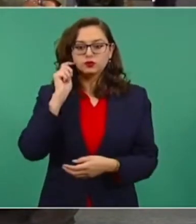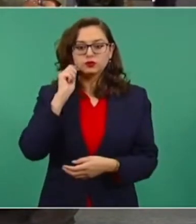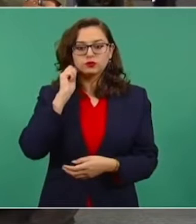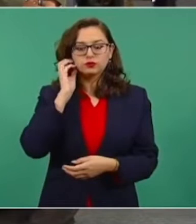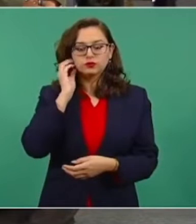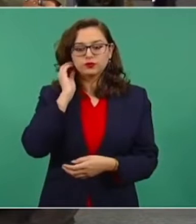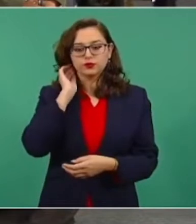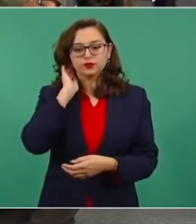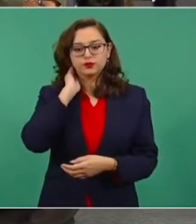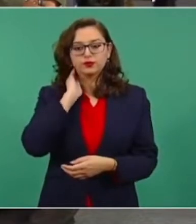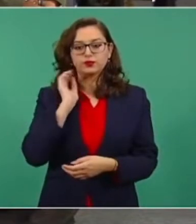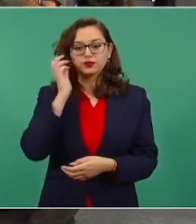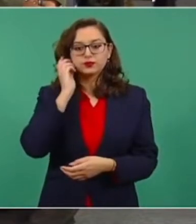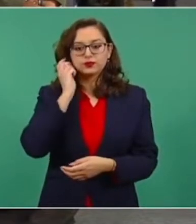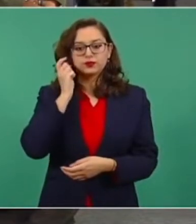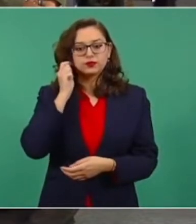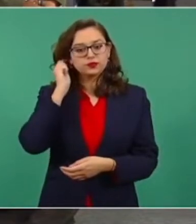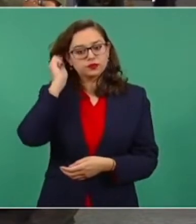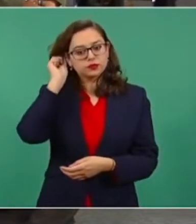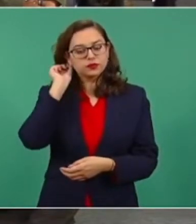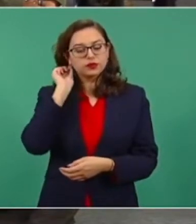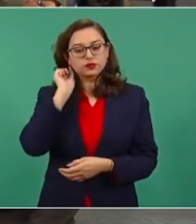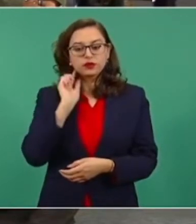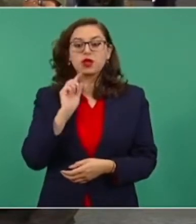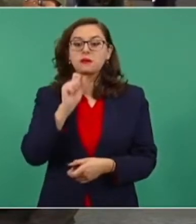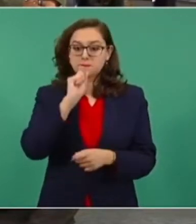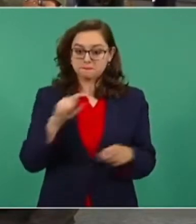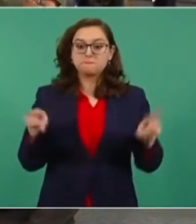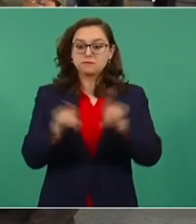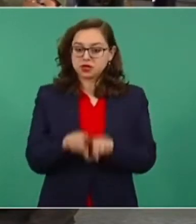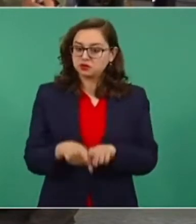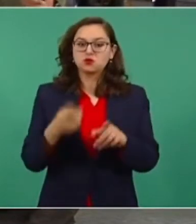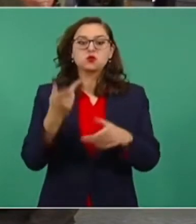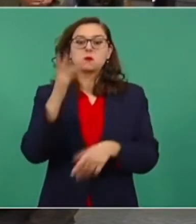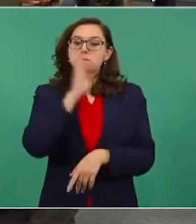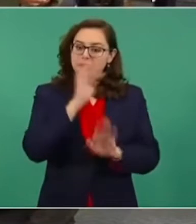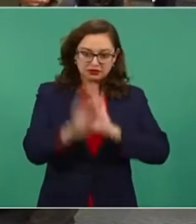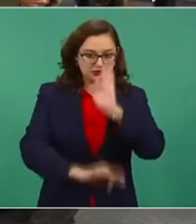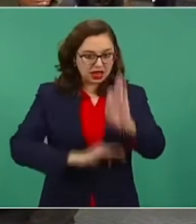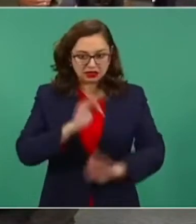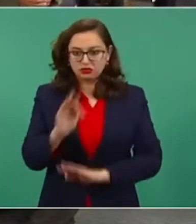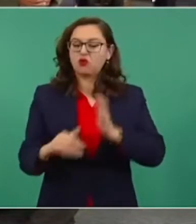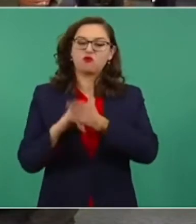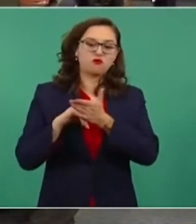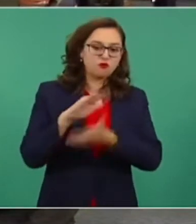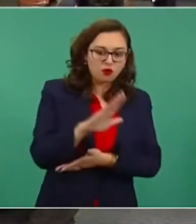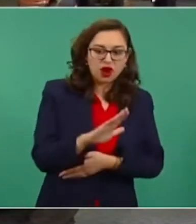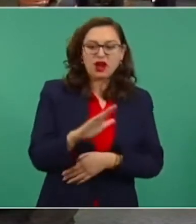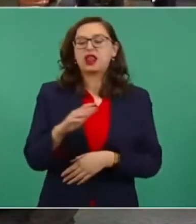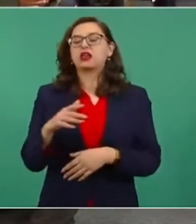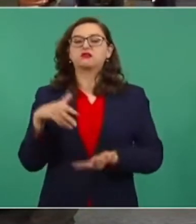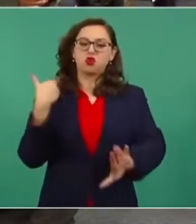Igual, recibiendo los mismos tratos, revictimizada, también está dada de baja, nos hacían